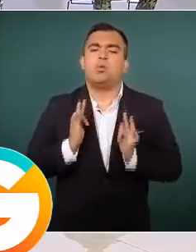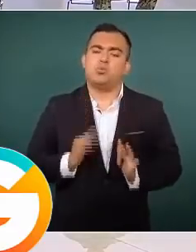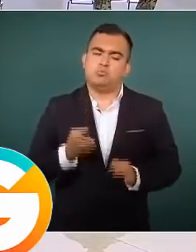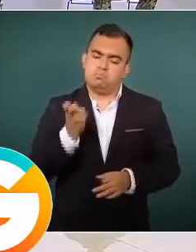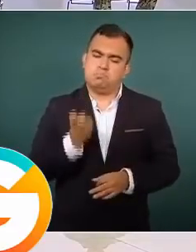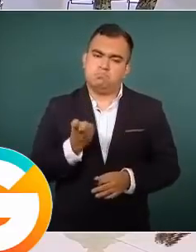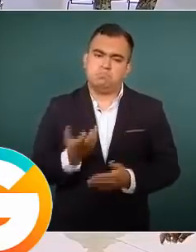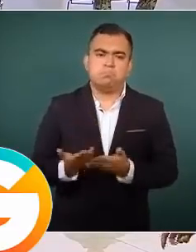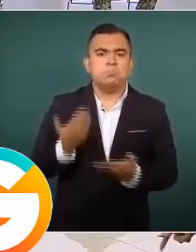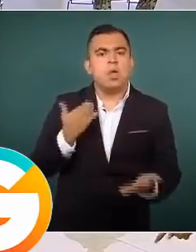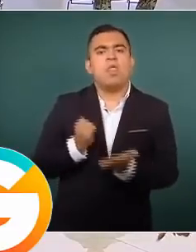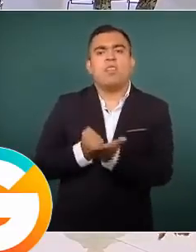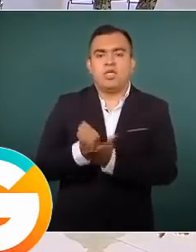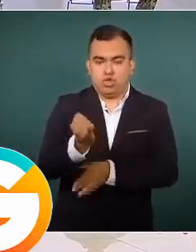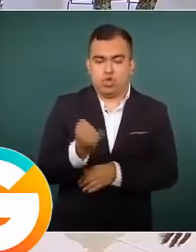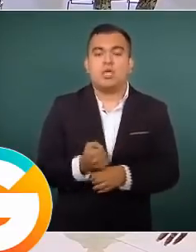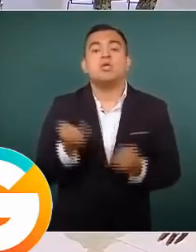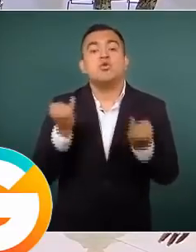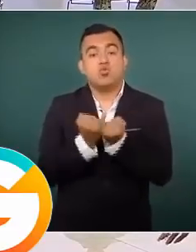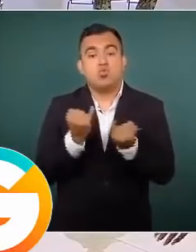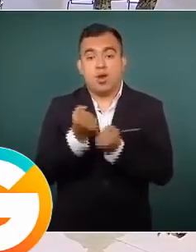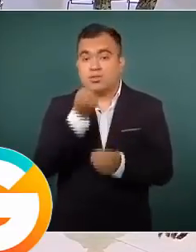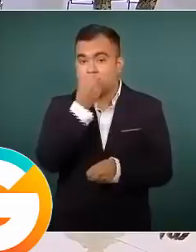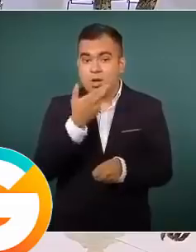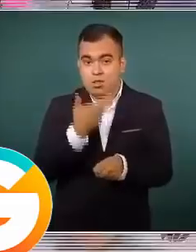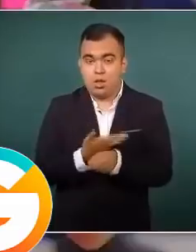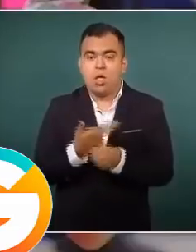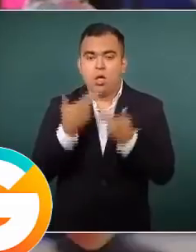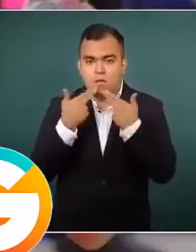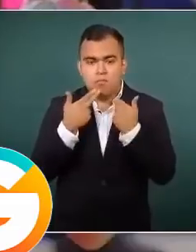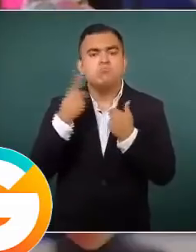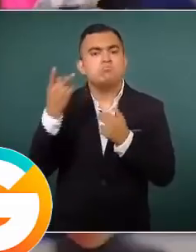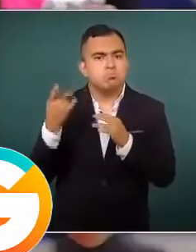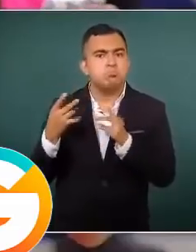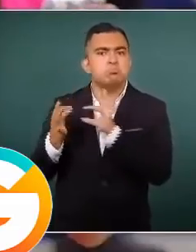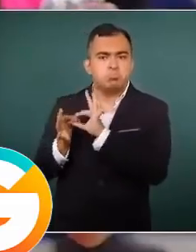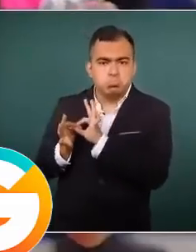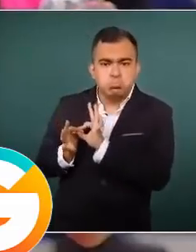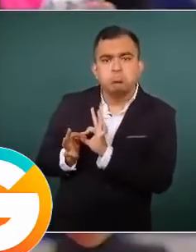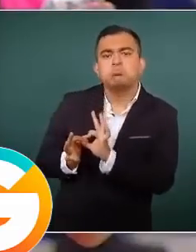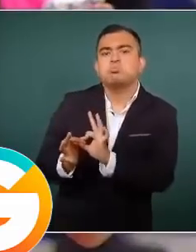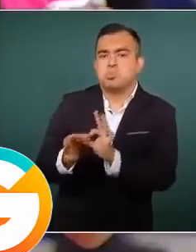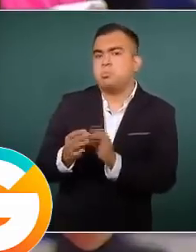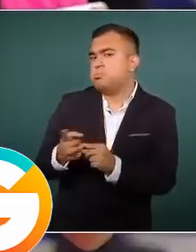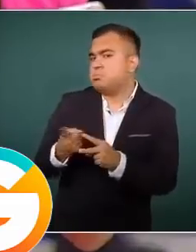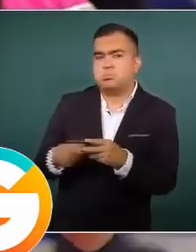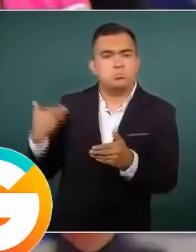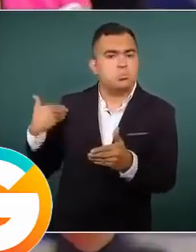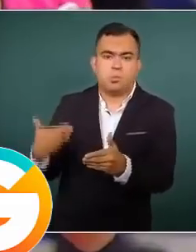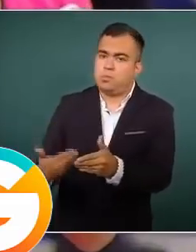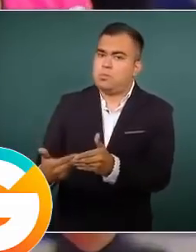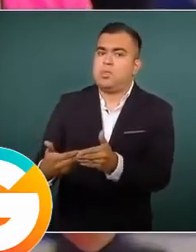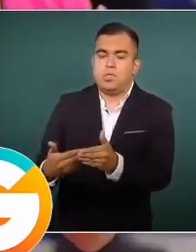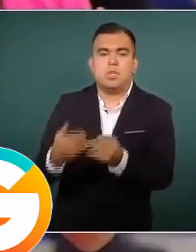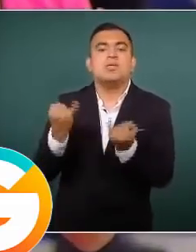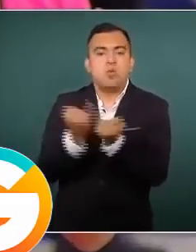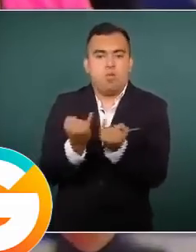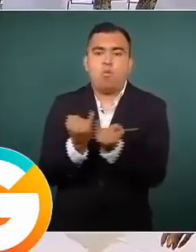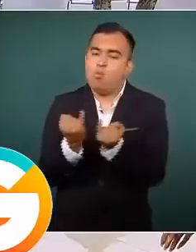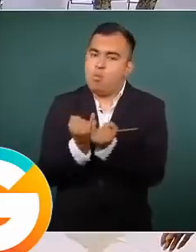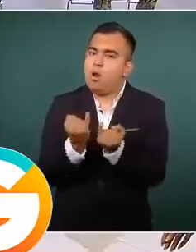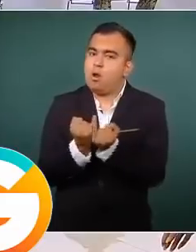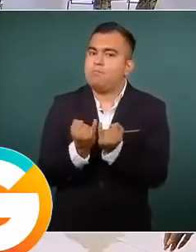además decir que la Secretaría de ha acompañado el proceso desde un principio, es decir, insisto, más allá de la posición y la opinión